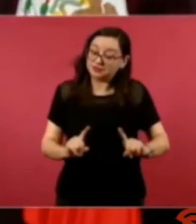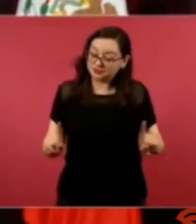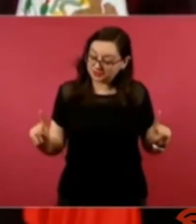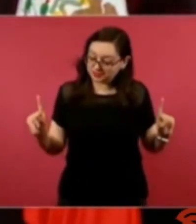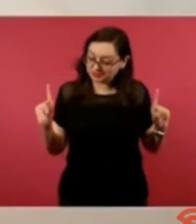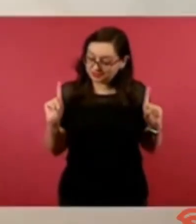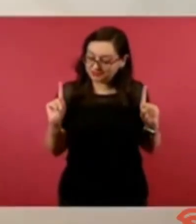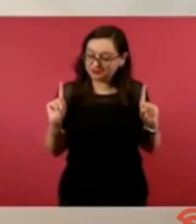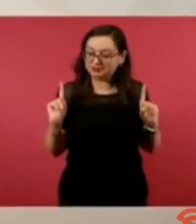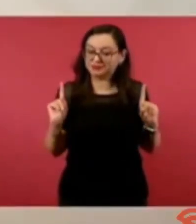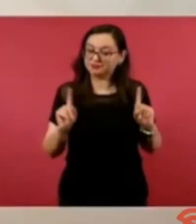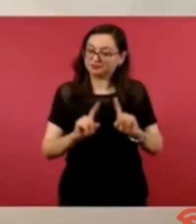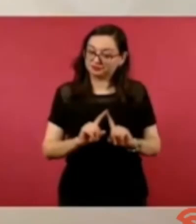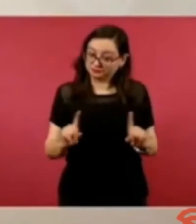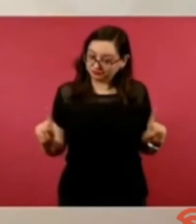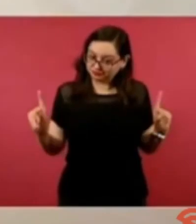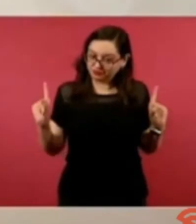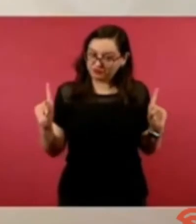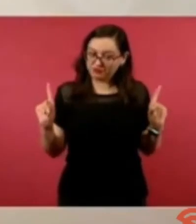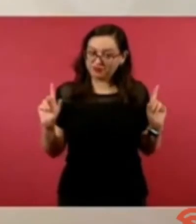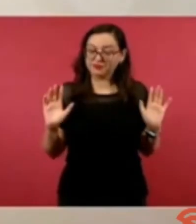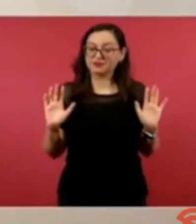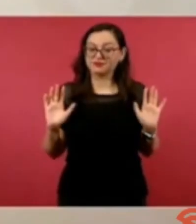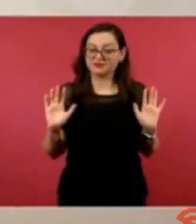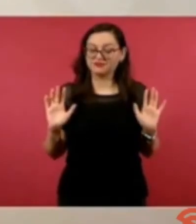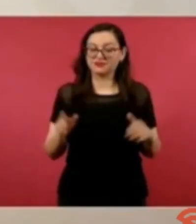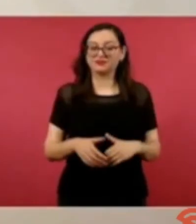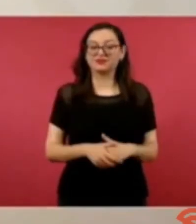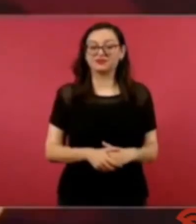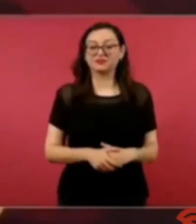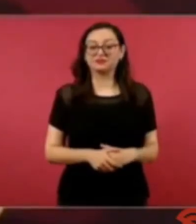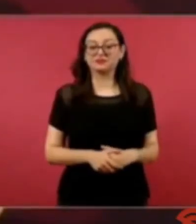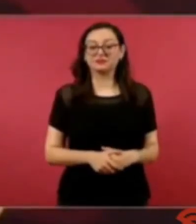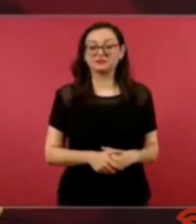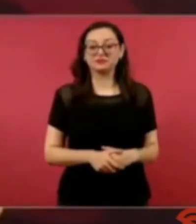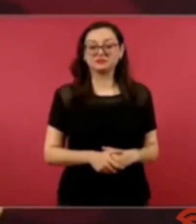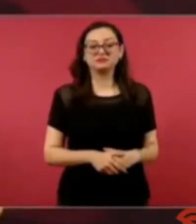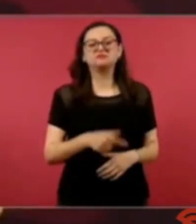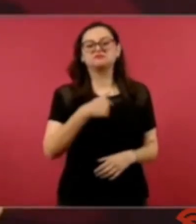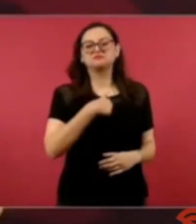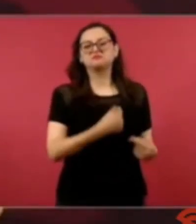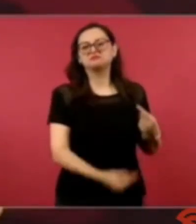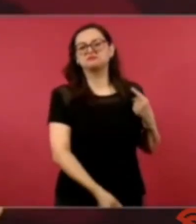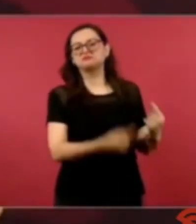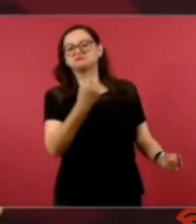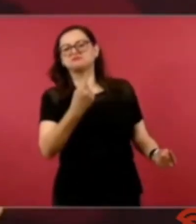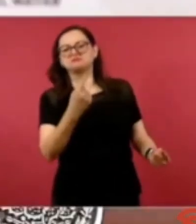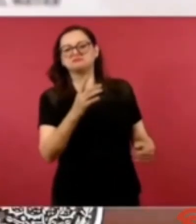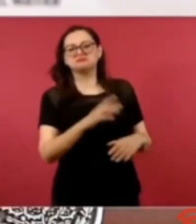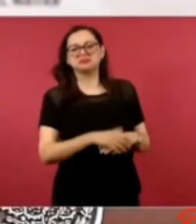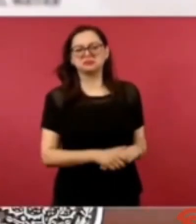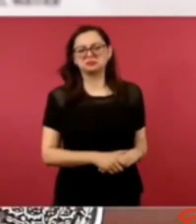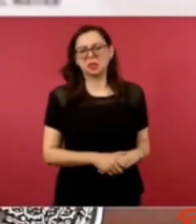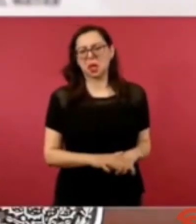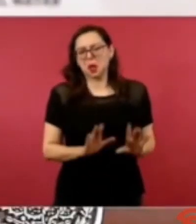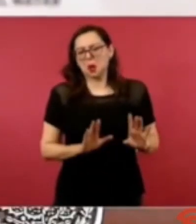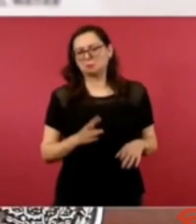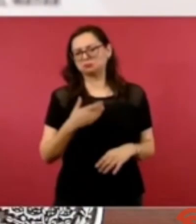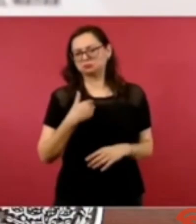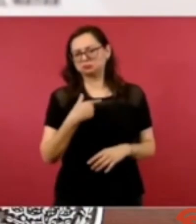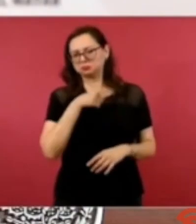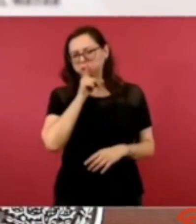es distinto si me dice eso y pues yo no tengo ningún problema